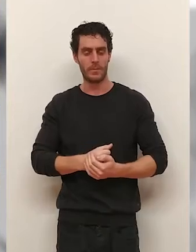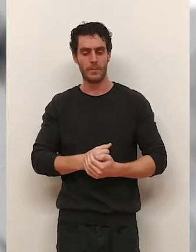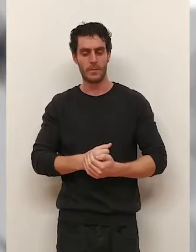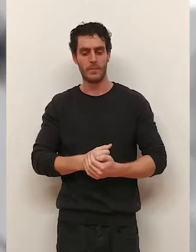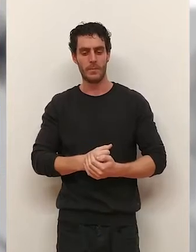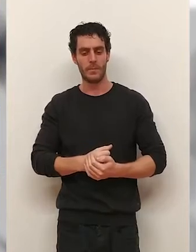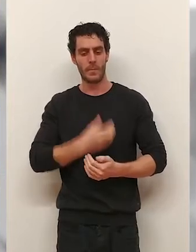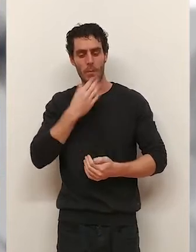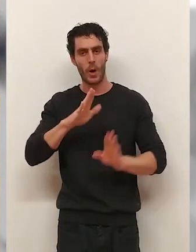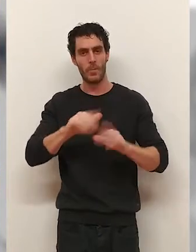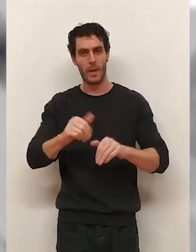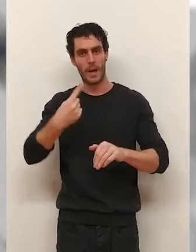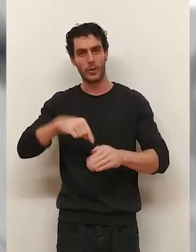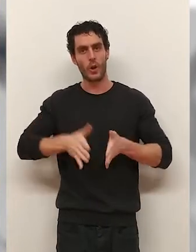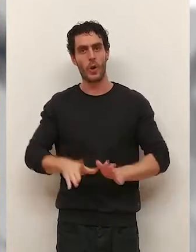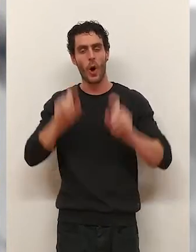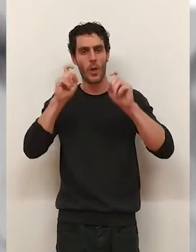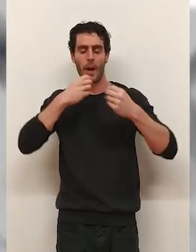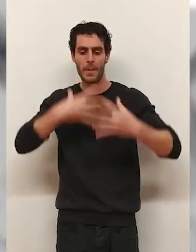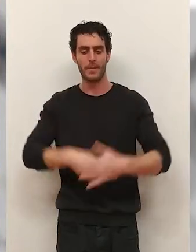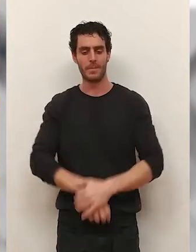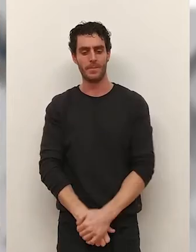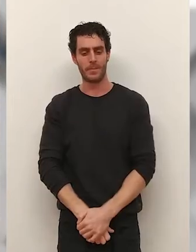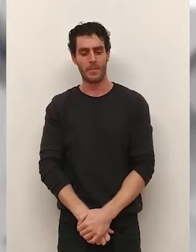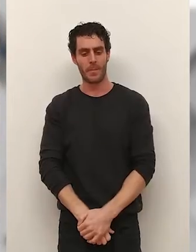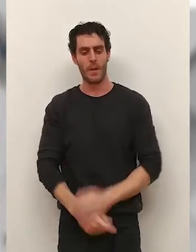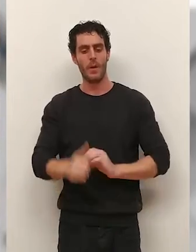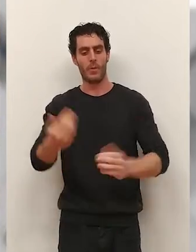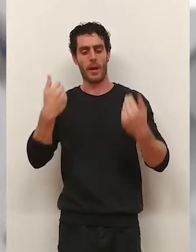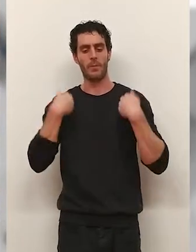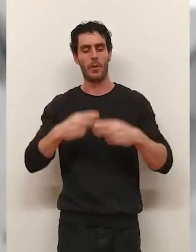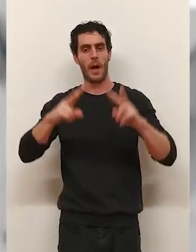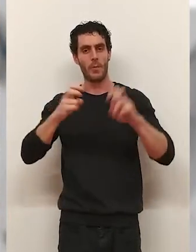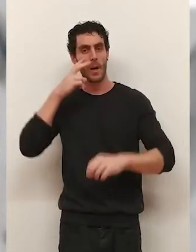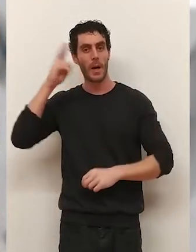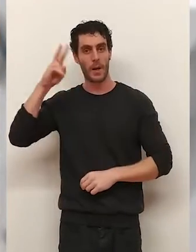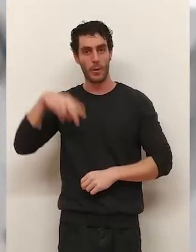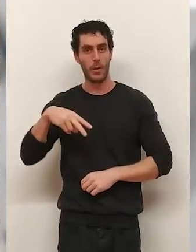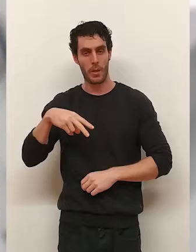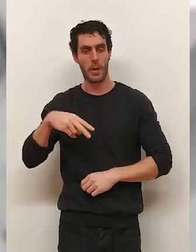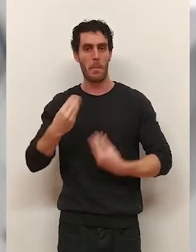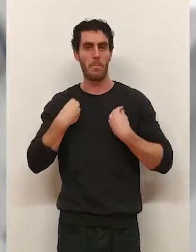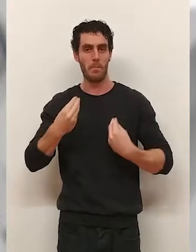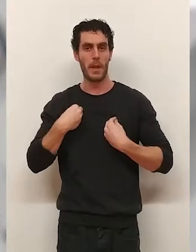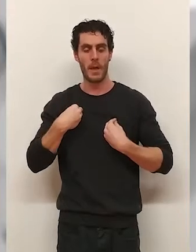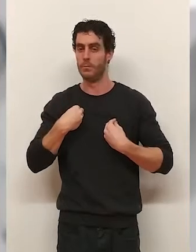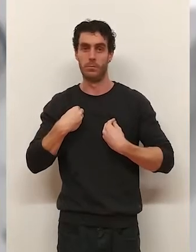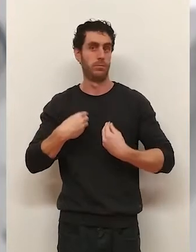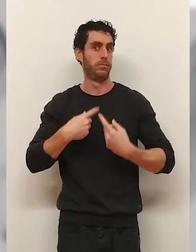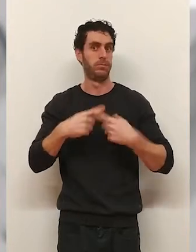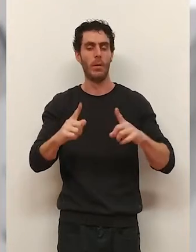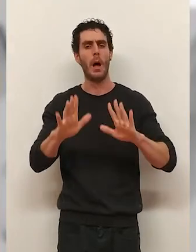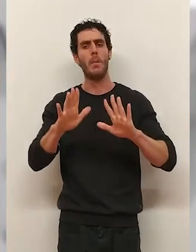el bueno indica que al final hemos educado bien a los hijos. Una nueva responsabilidad que reconoce le cambia el ritmo de vida,